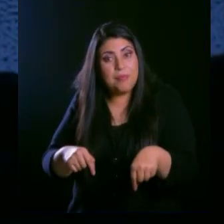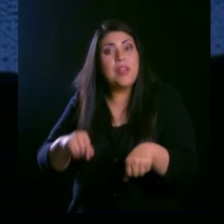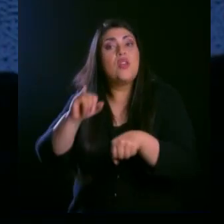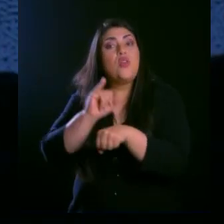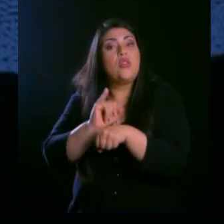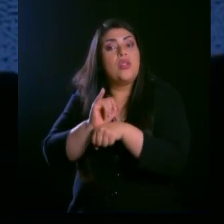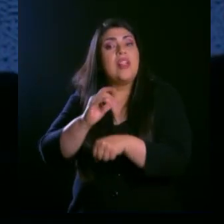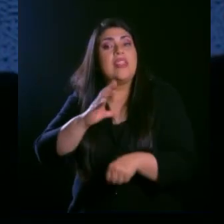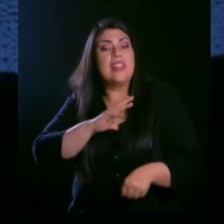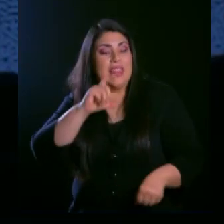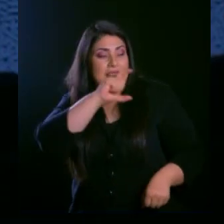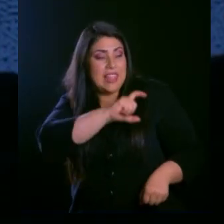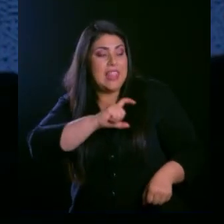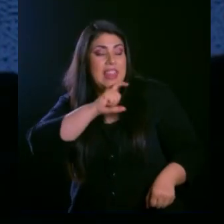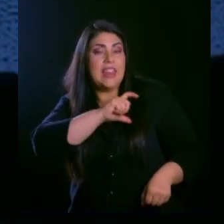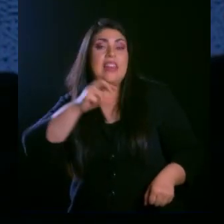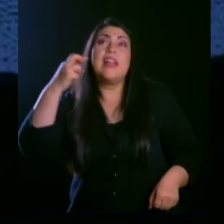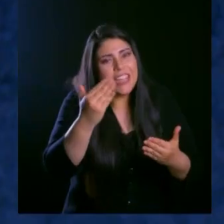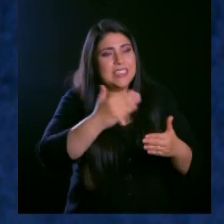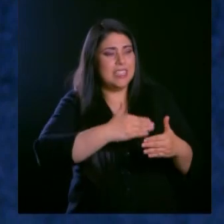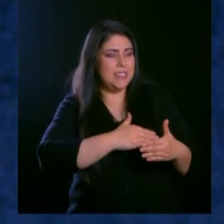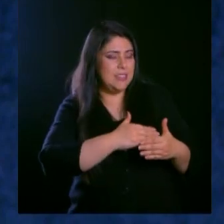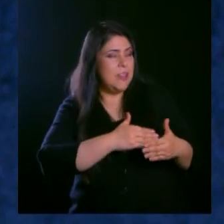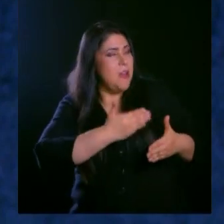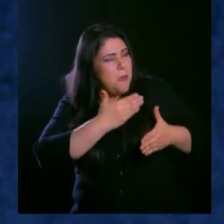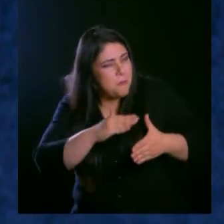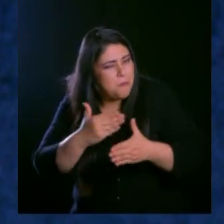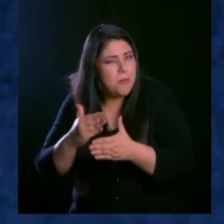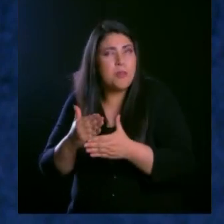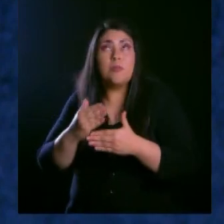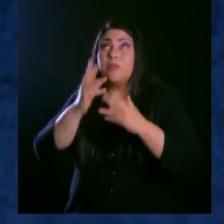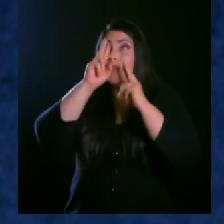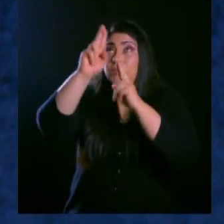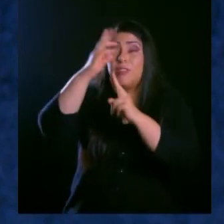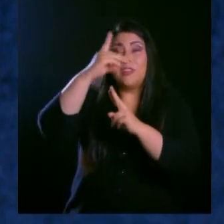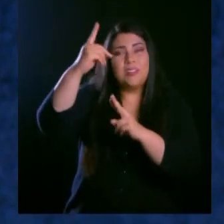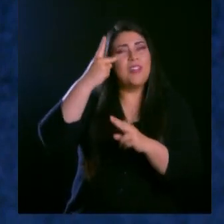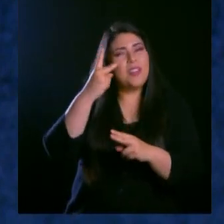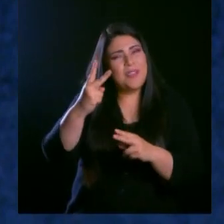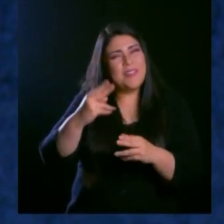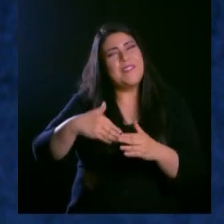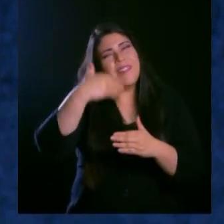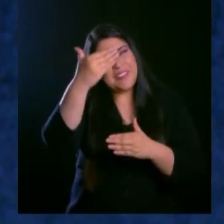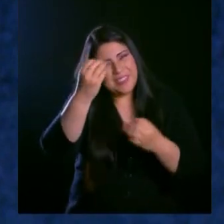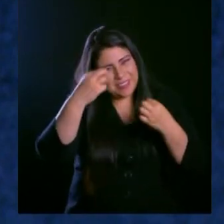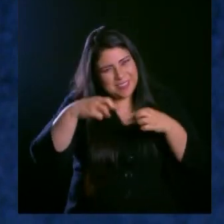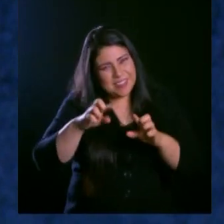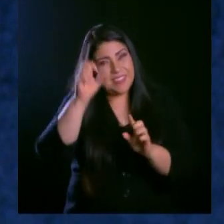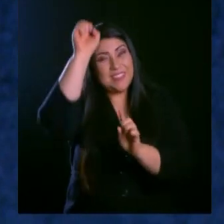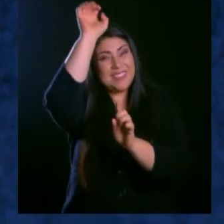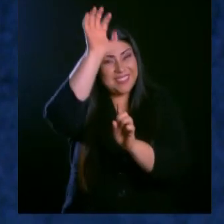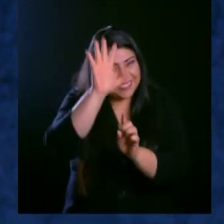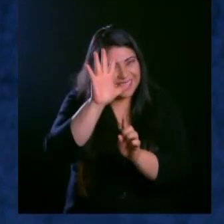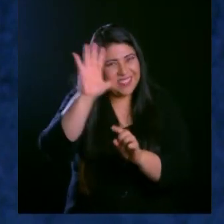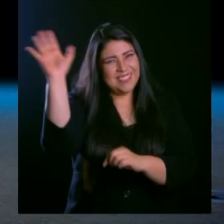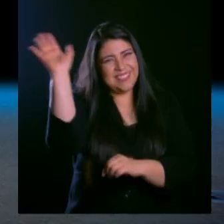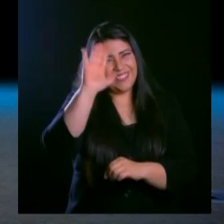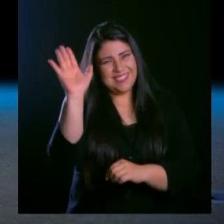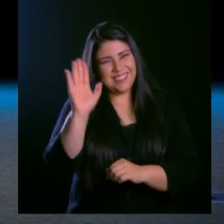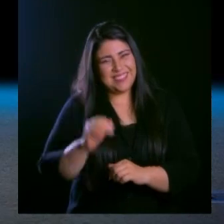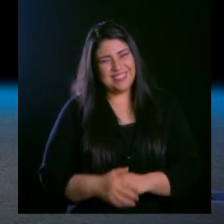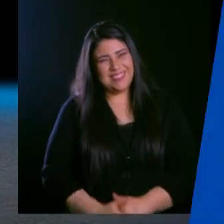de carácter para glorificar al Padre. Y nos vemos pronto en una próxima oportunidad. Dios te bendiga. Adiós.